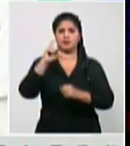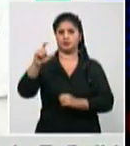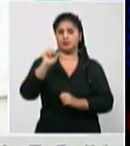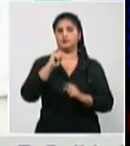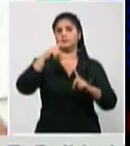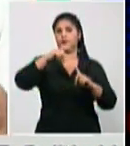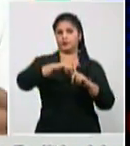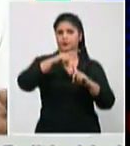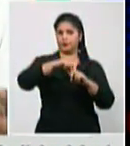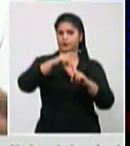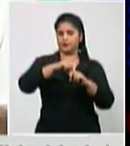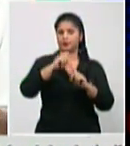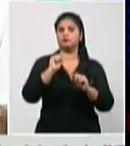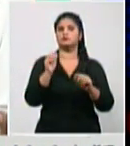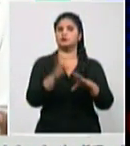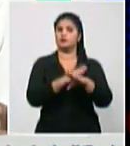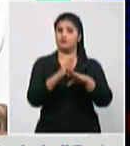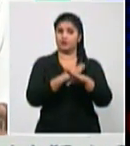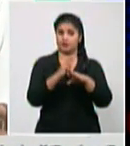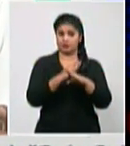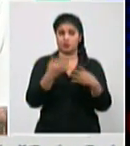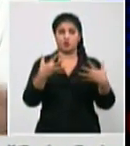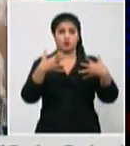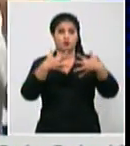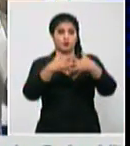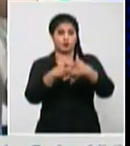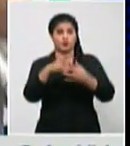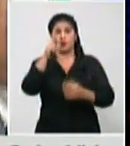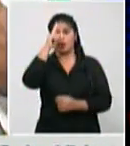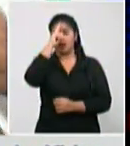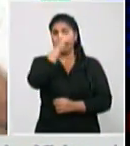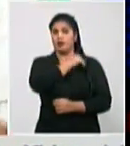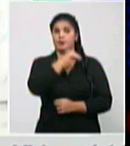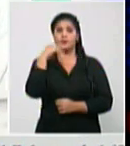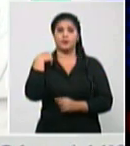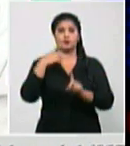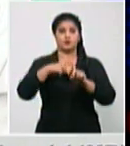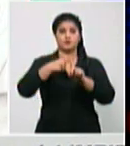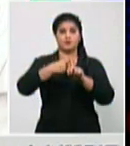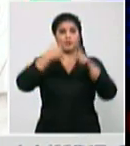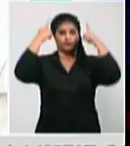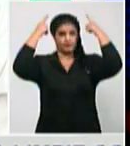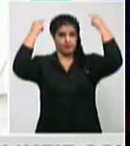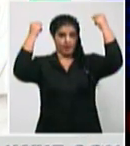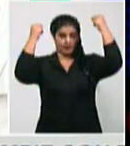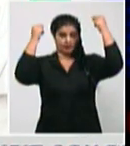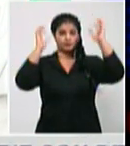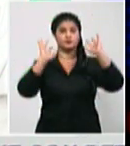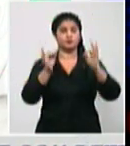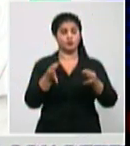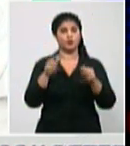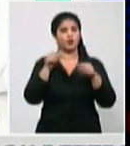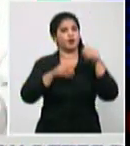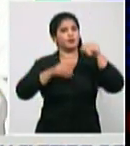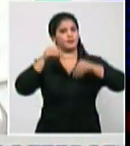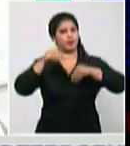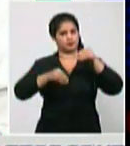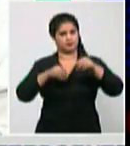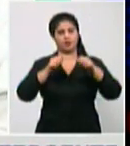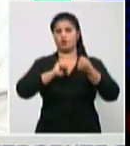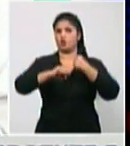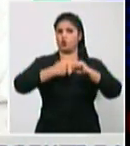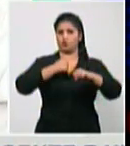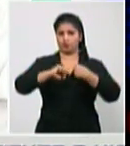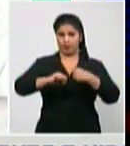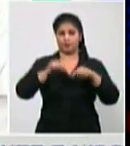que de conjunto con el médico y la enfermera de la familia pues también van a participar en el apoyo para que